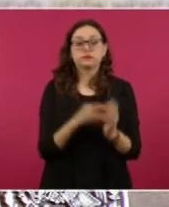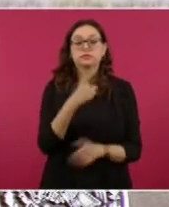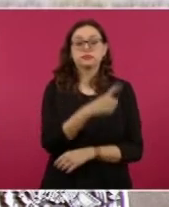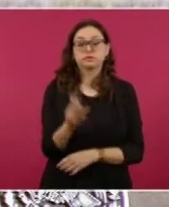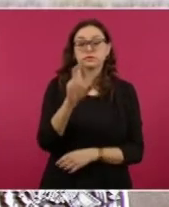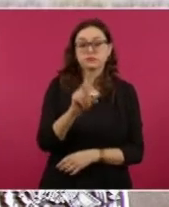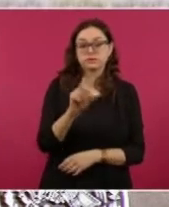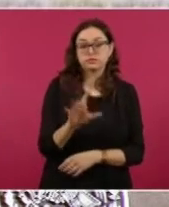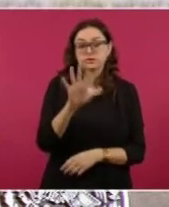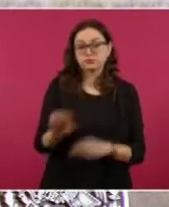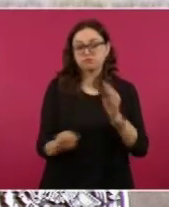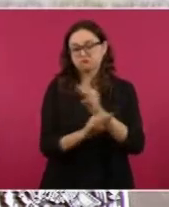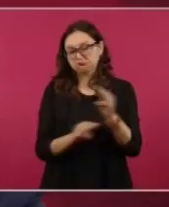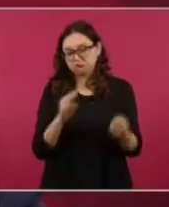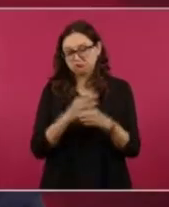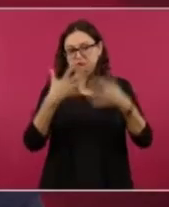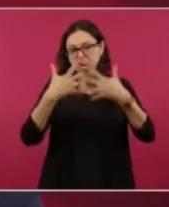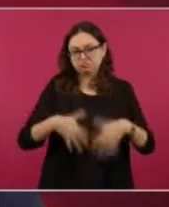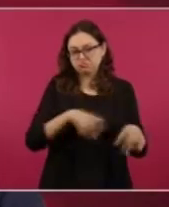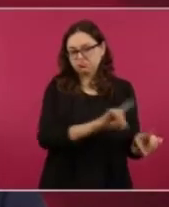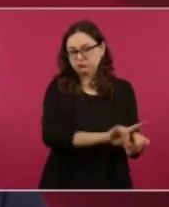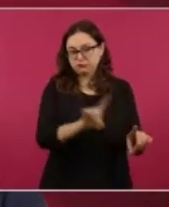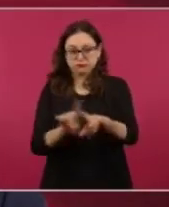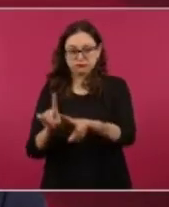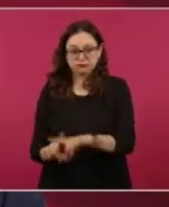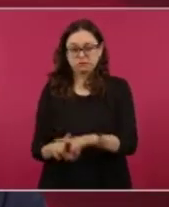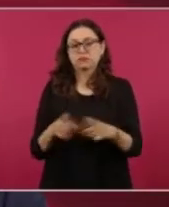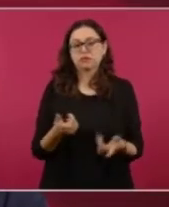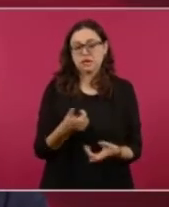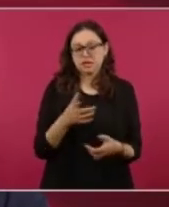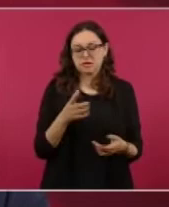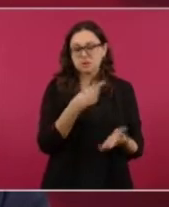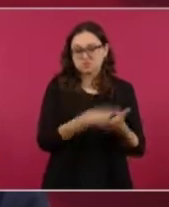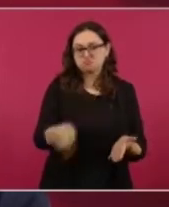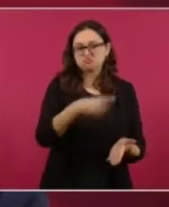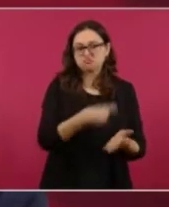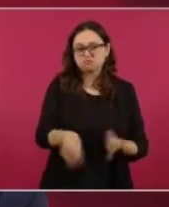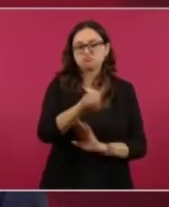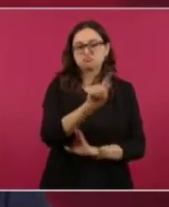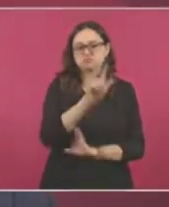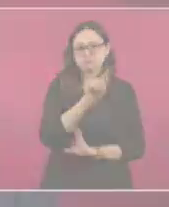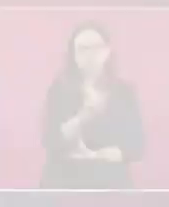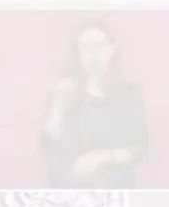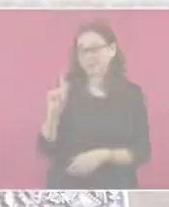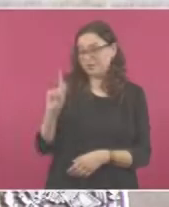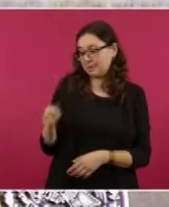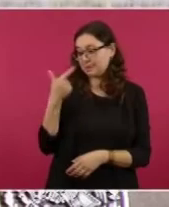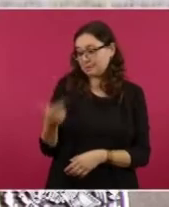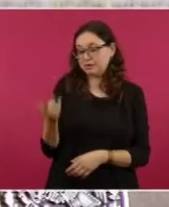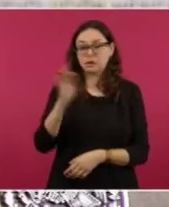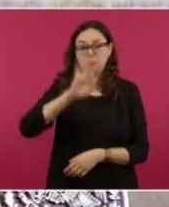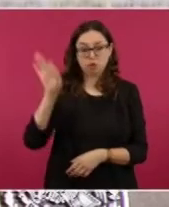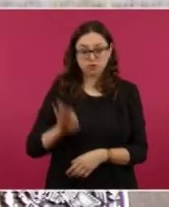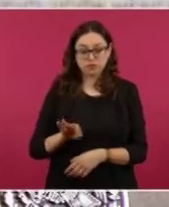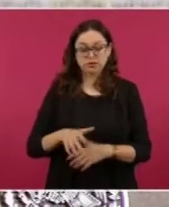han hecho una inversión de 66 millones de pesos, por lo que han logrado una dignificación del 100% de las unidades hospitalarias. En la